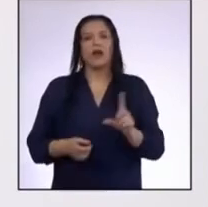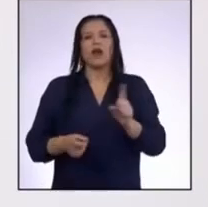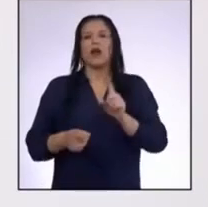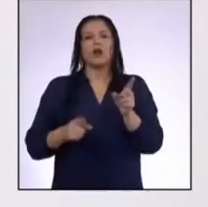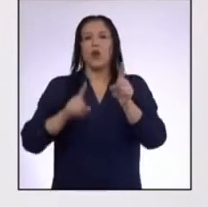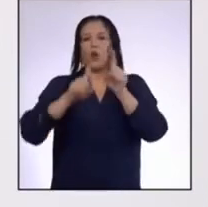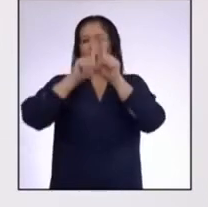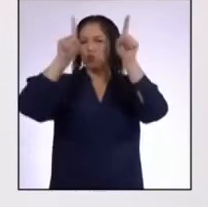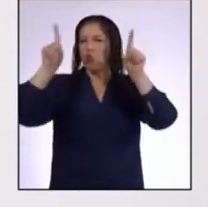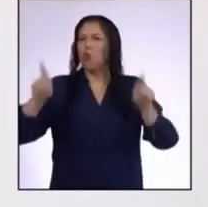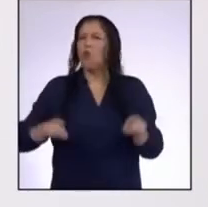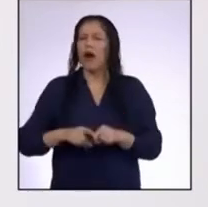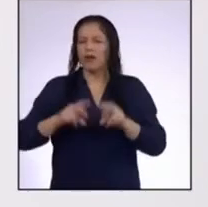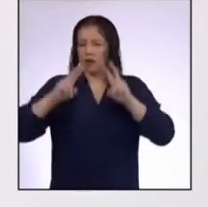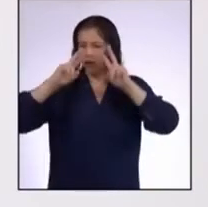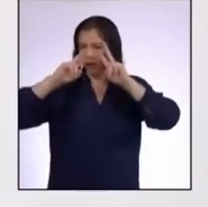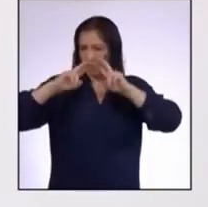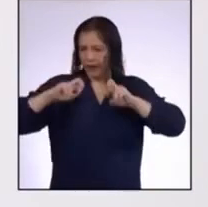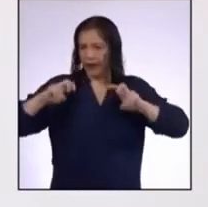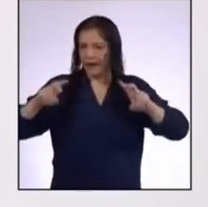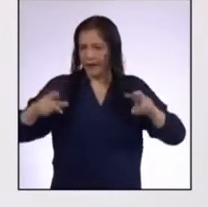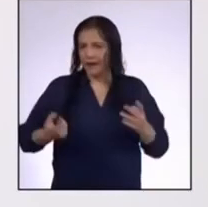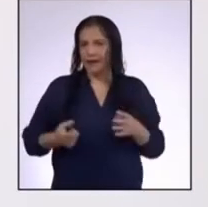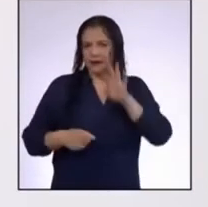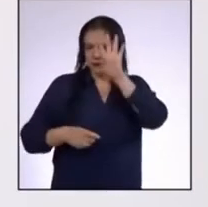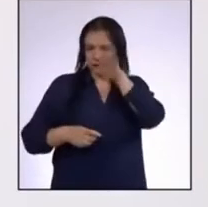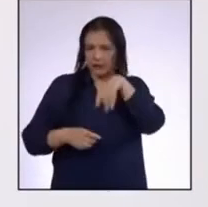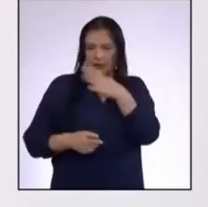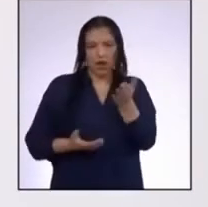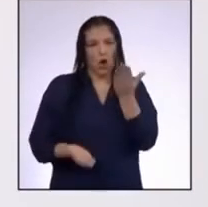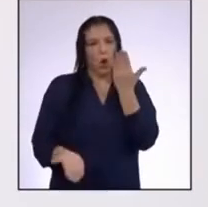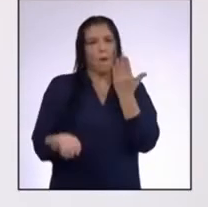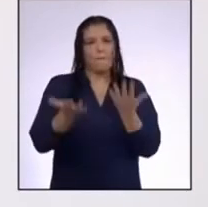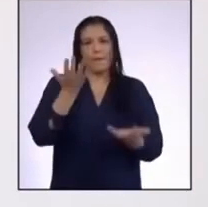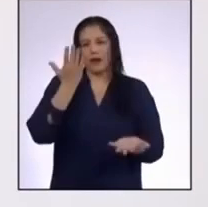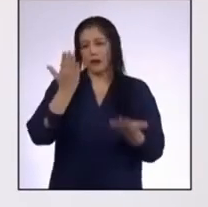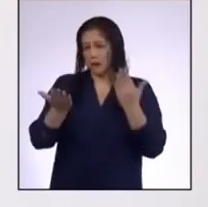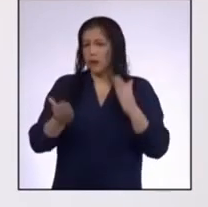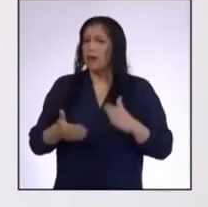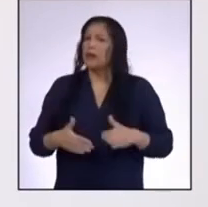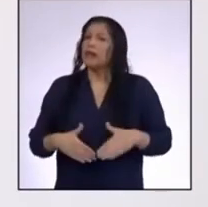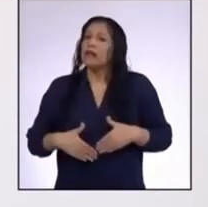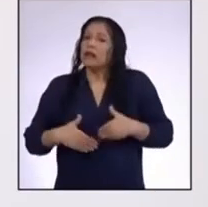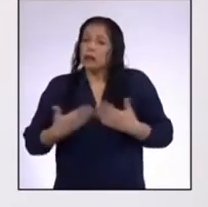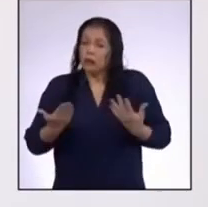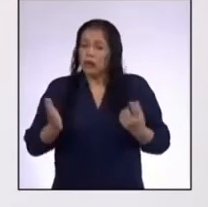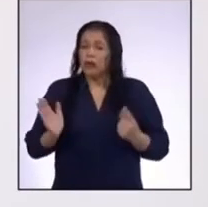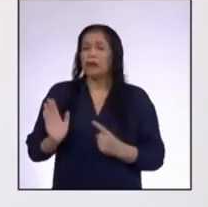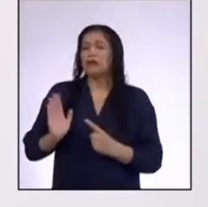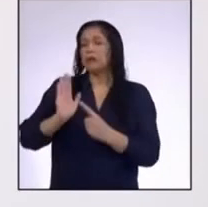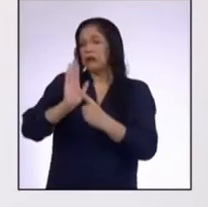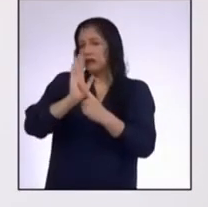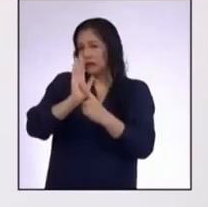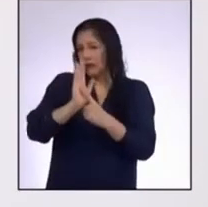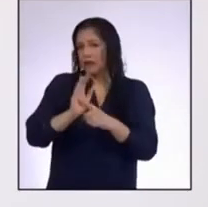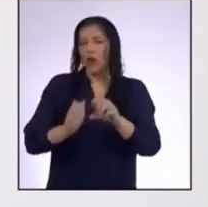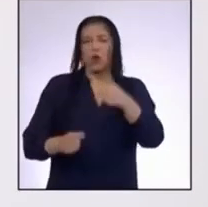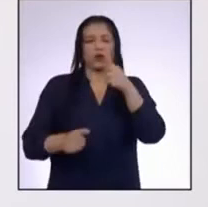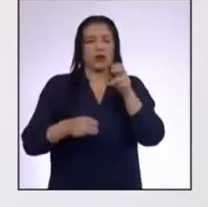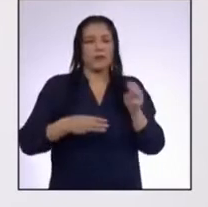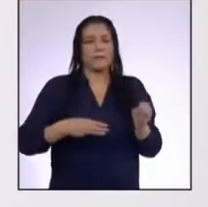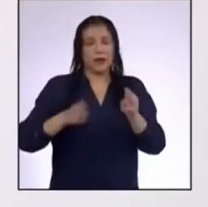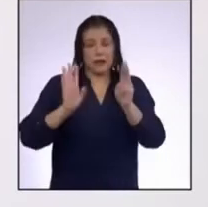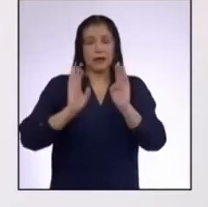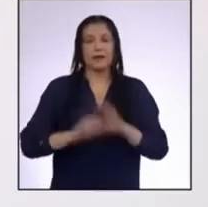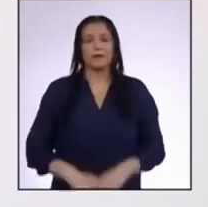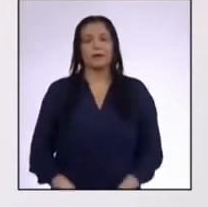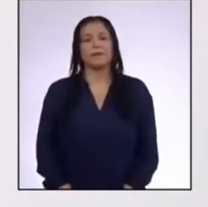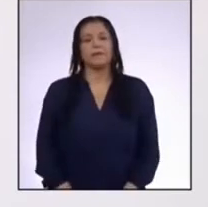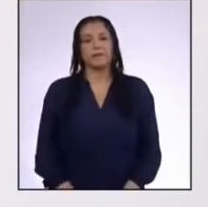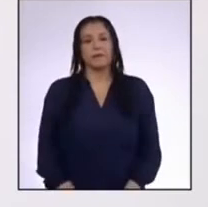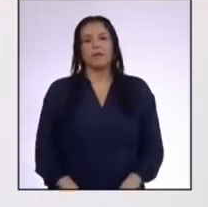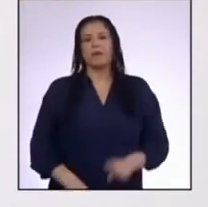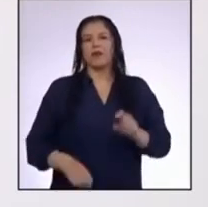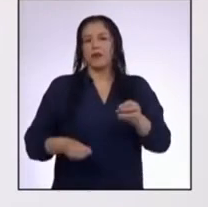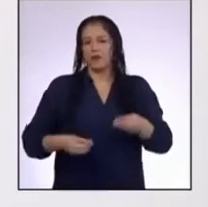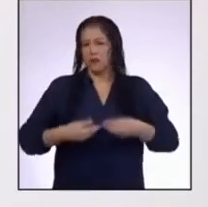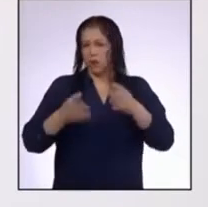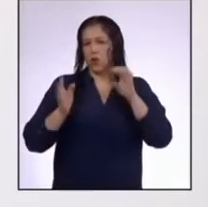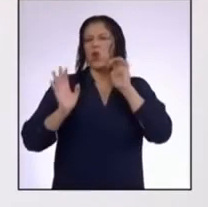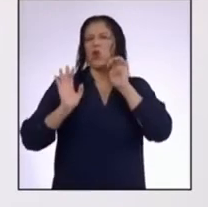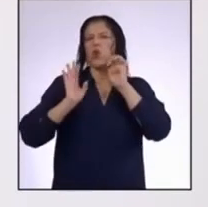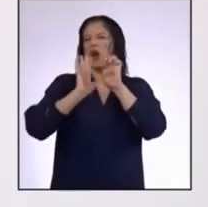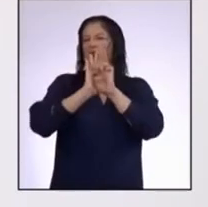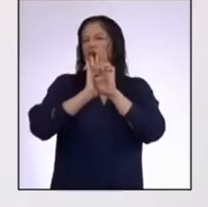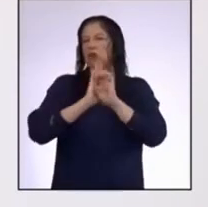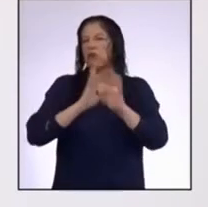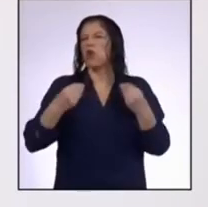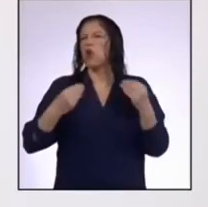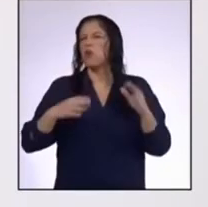un cuadro de análisis Un cuadro comparativo que podría haberse expresado también de otra manera Te doy un ejemplo